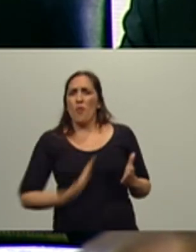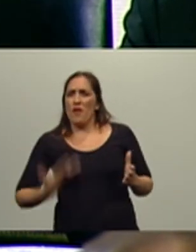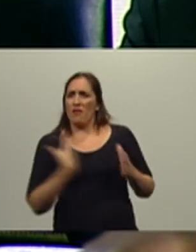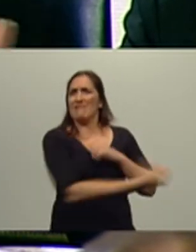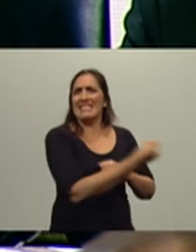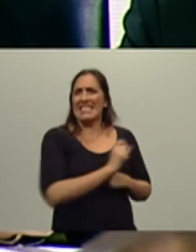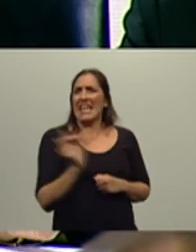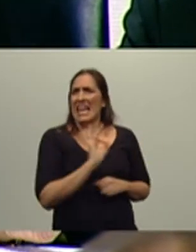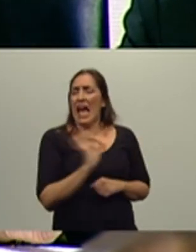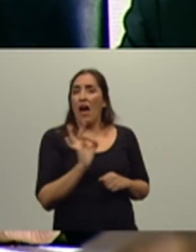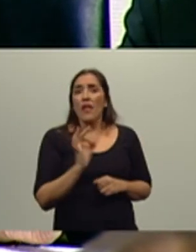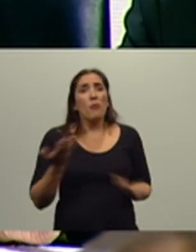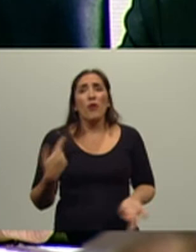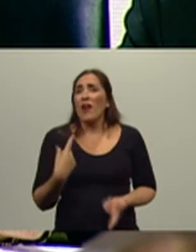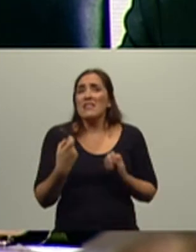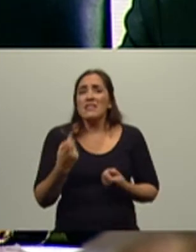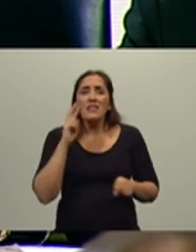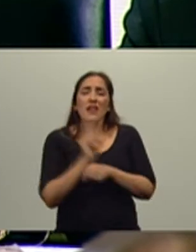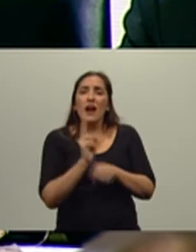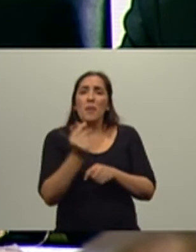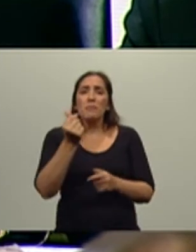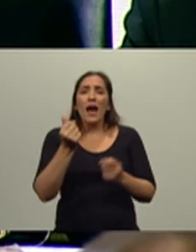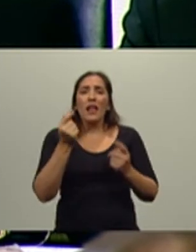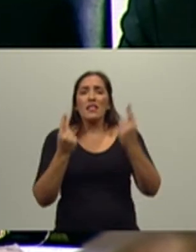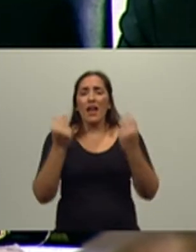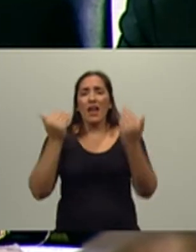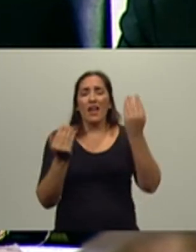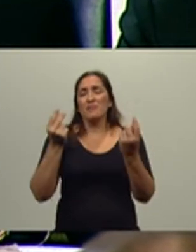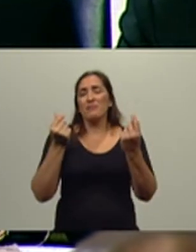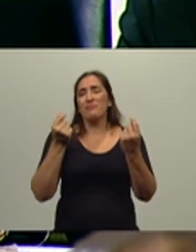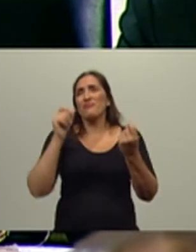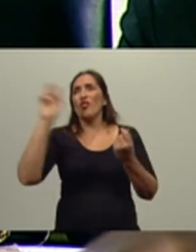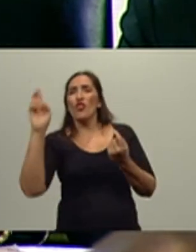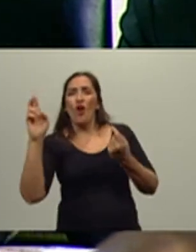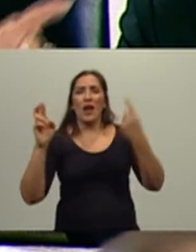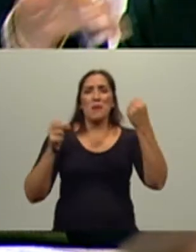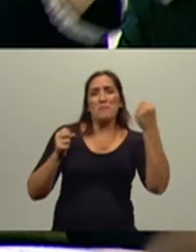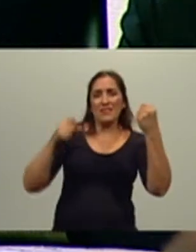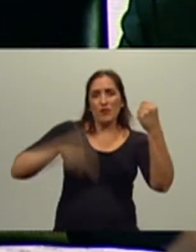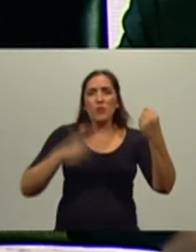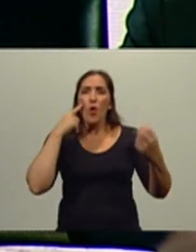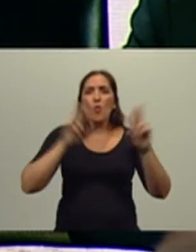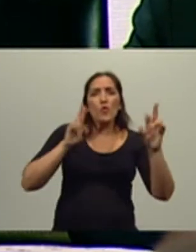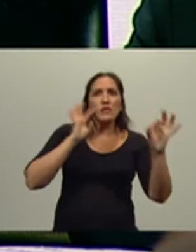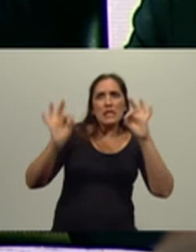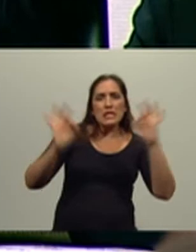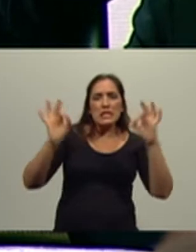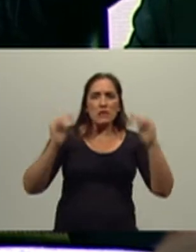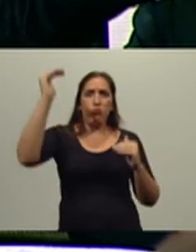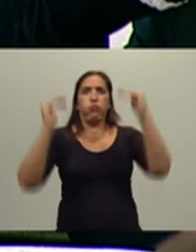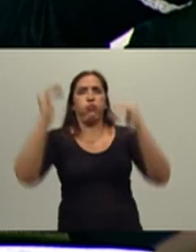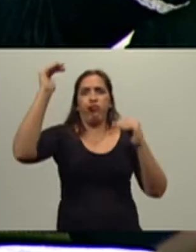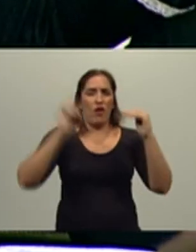se paga eso, no se puede mantener el tipo de cambio, y si no se mantiene el tipo de cambio, y el país se va a los caños, te puede durar lo que le duró